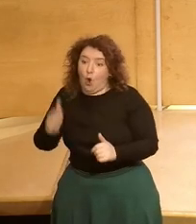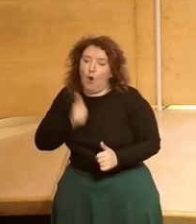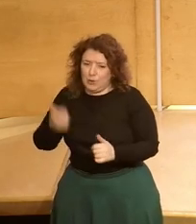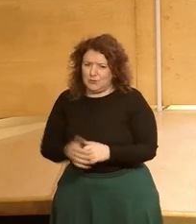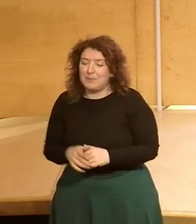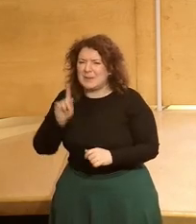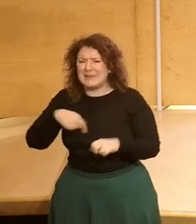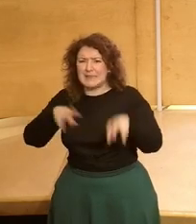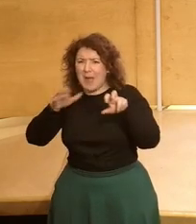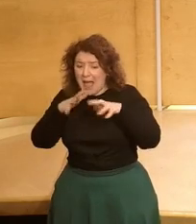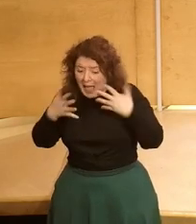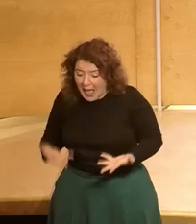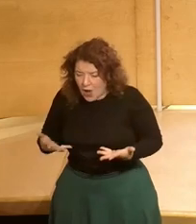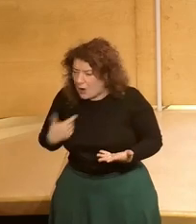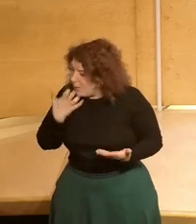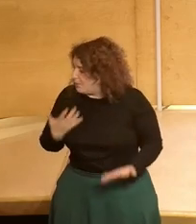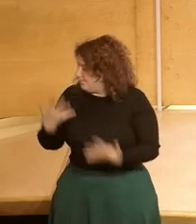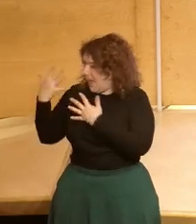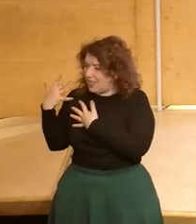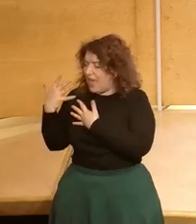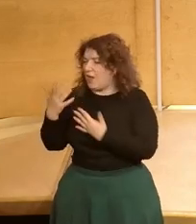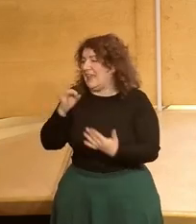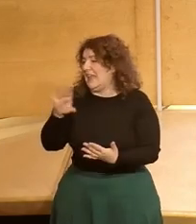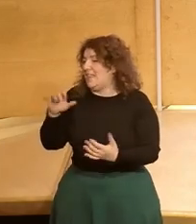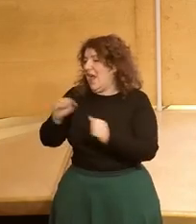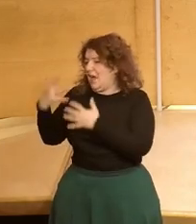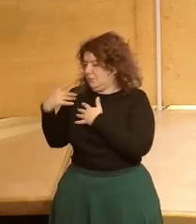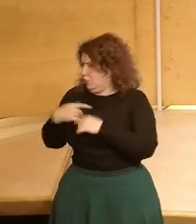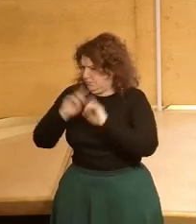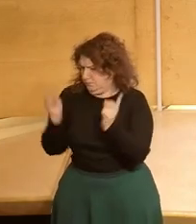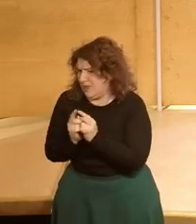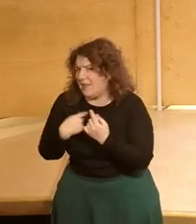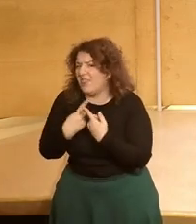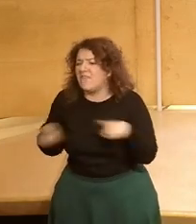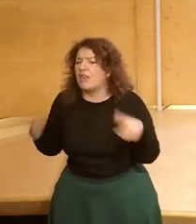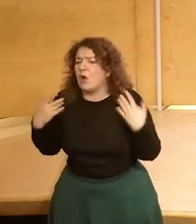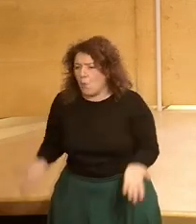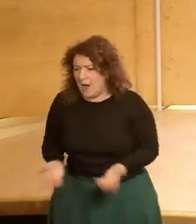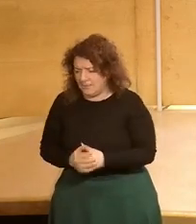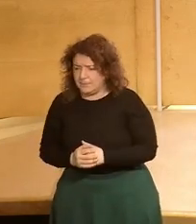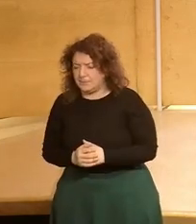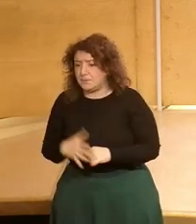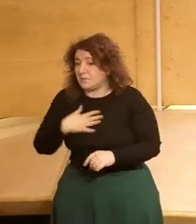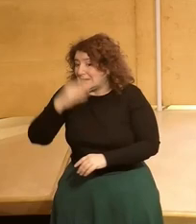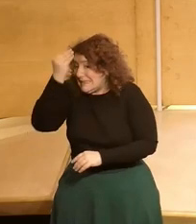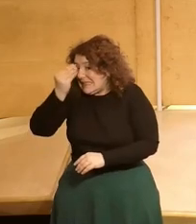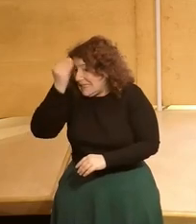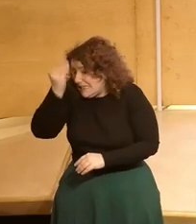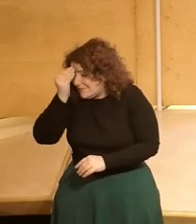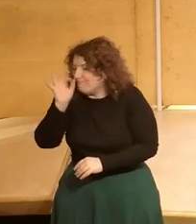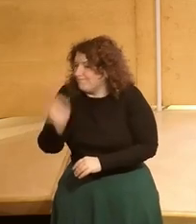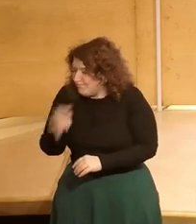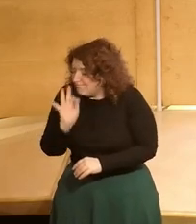estamos ahora y qué diferencias hay con cómo estábamos hace 10 años y voy a ser muy breve pero creo que